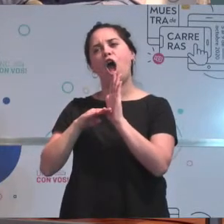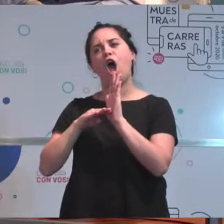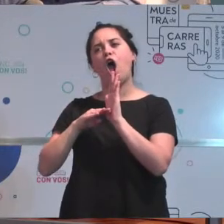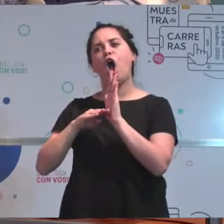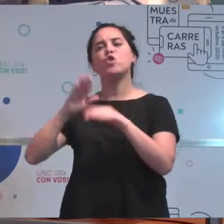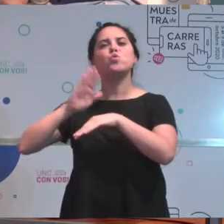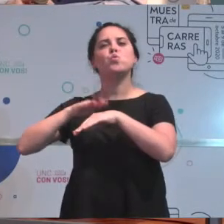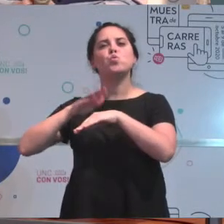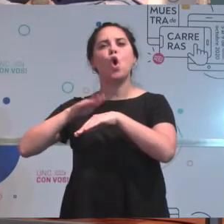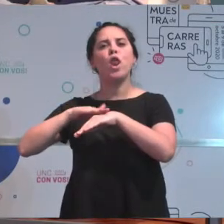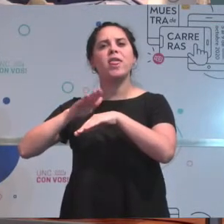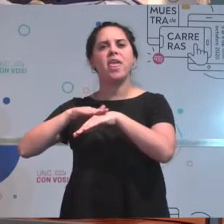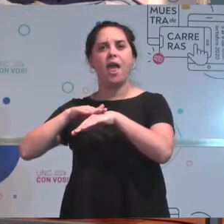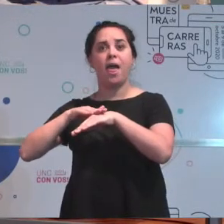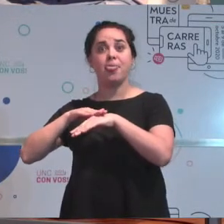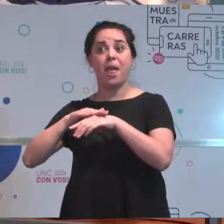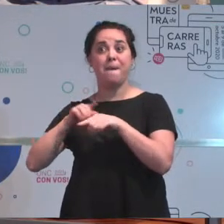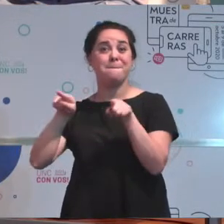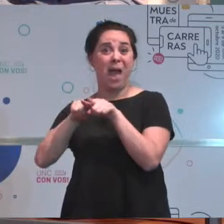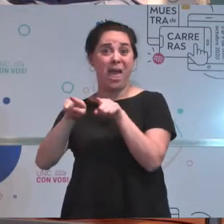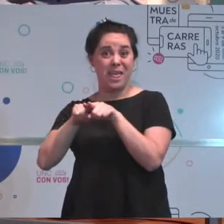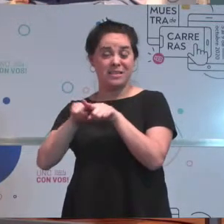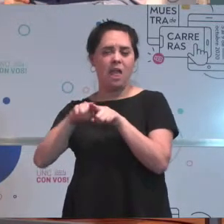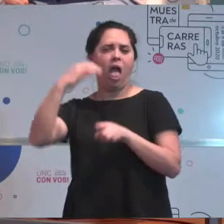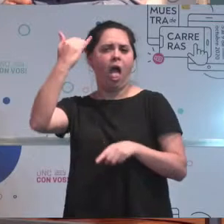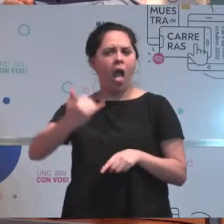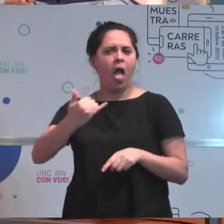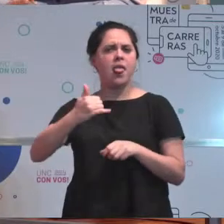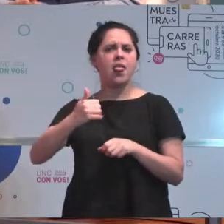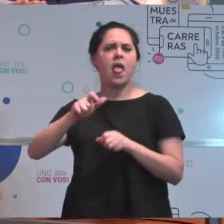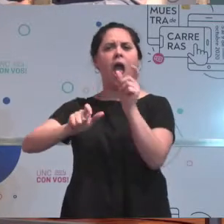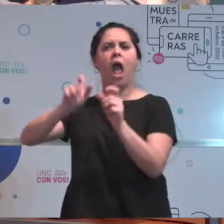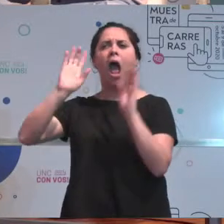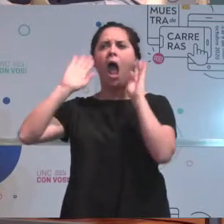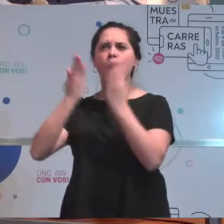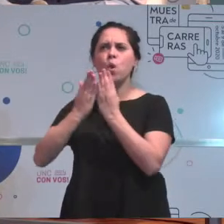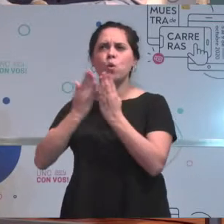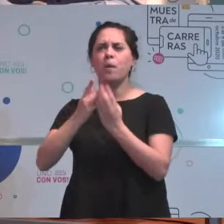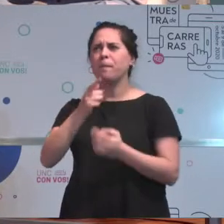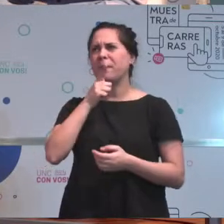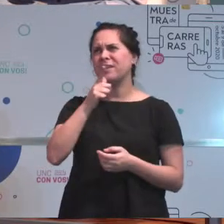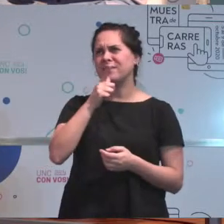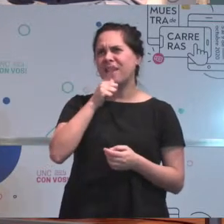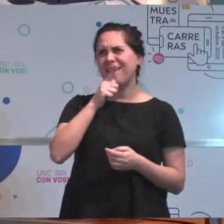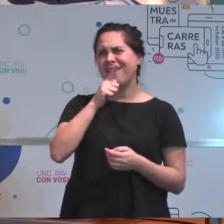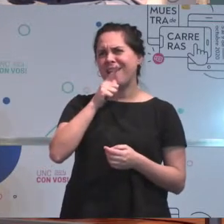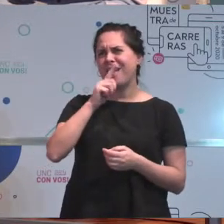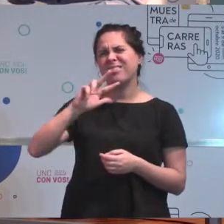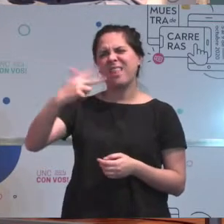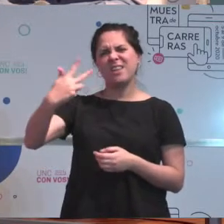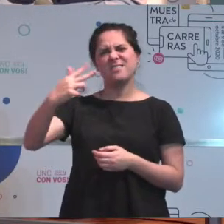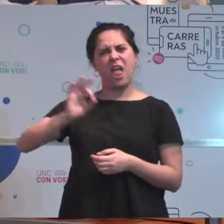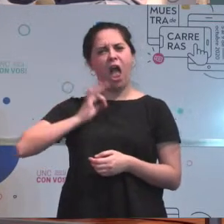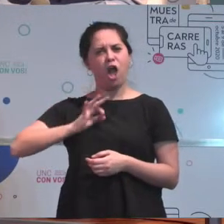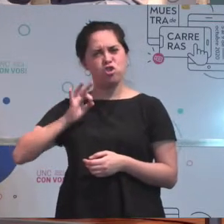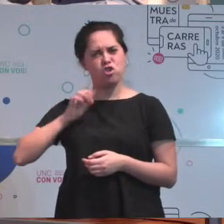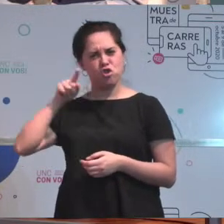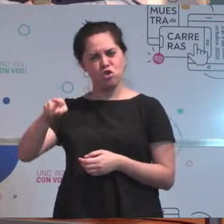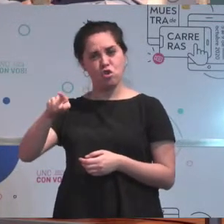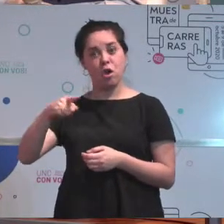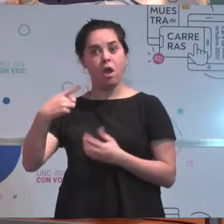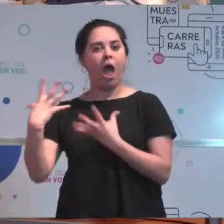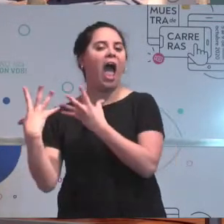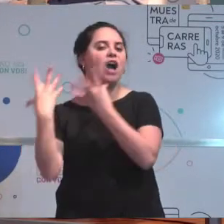alumnos que están en años más avanzados de la carrera, creo que era a partir del tercer año, que ayudan a los que recién